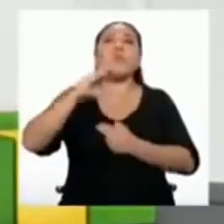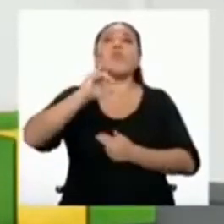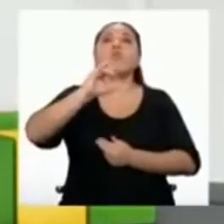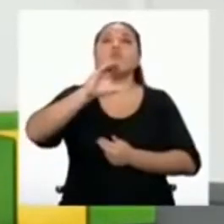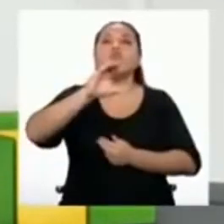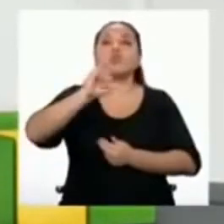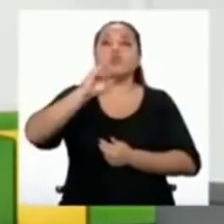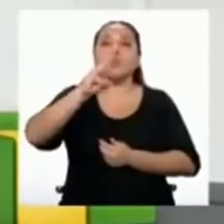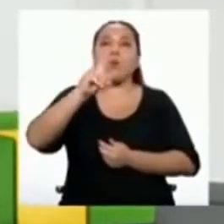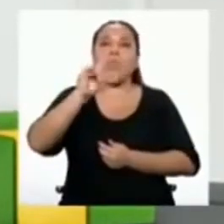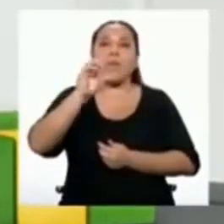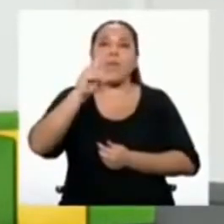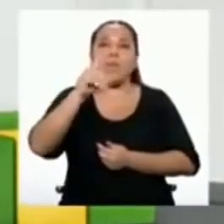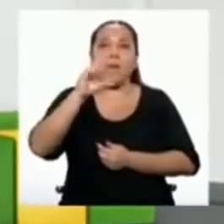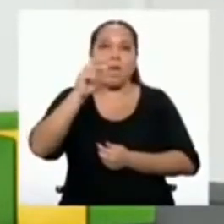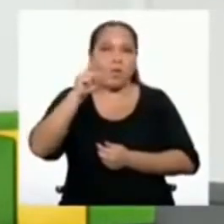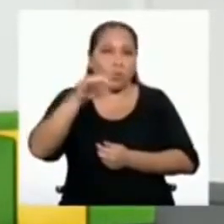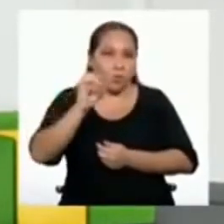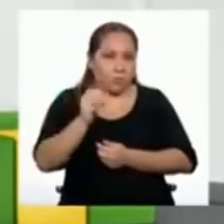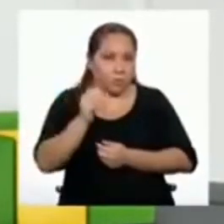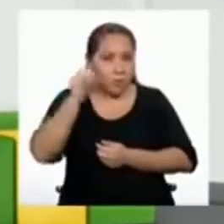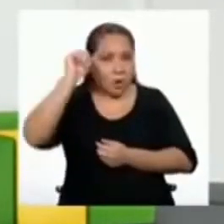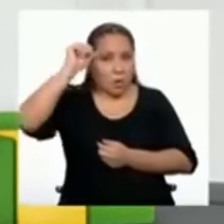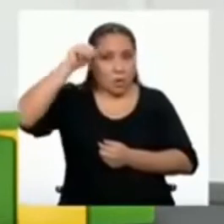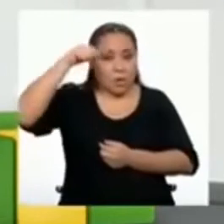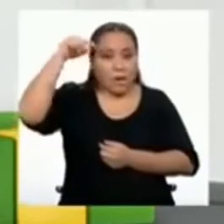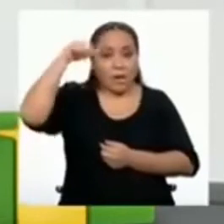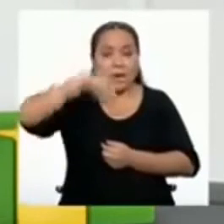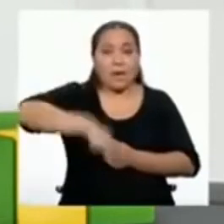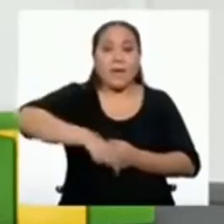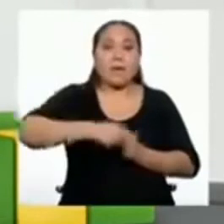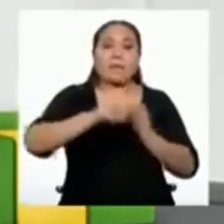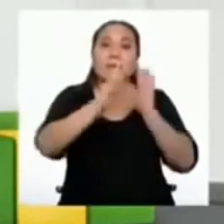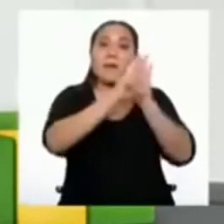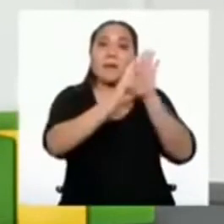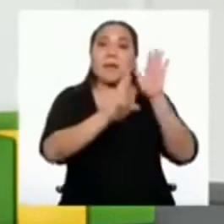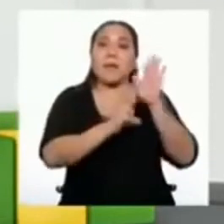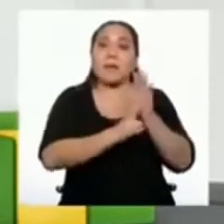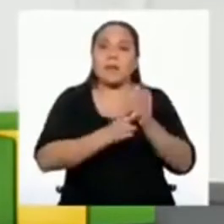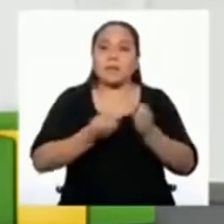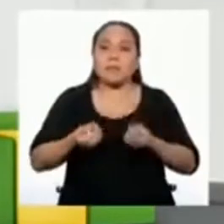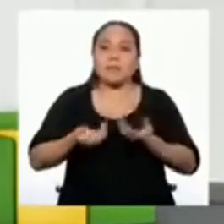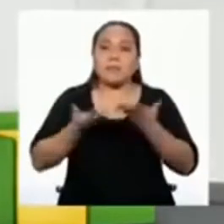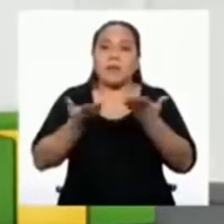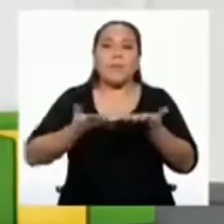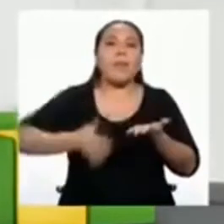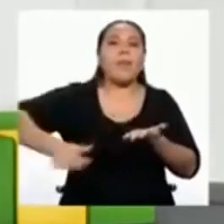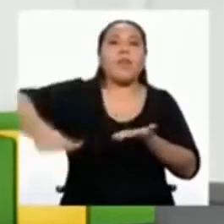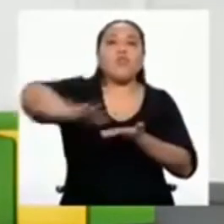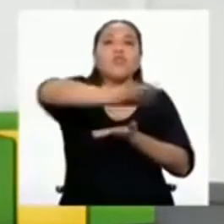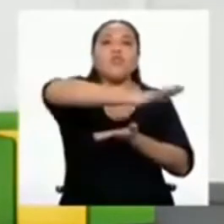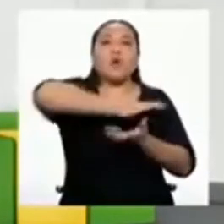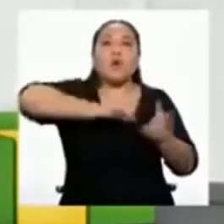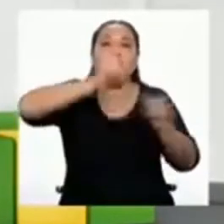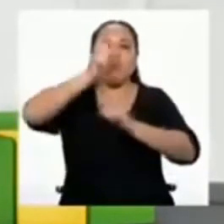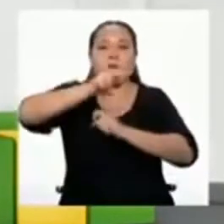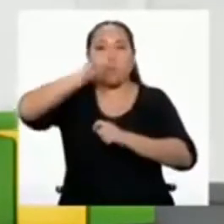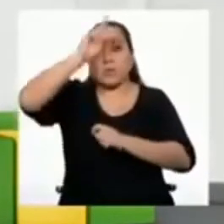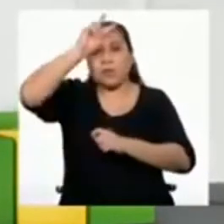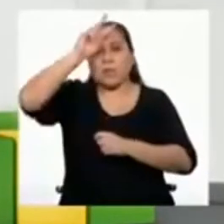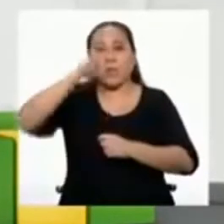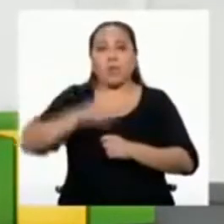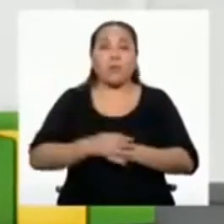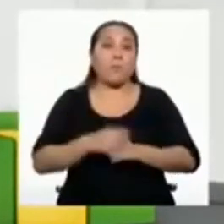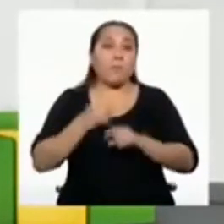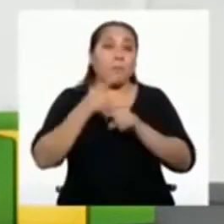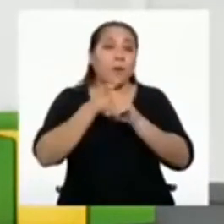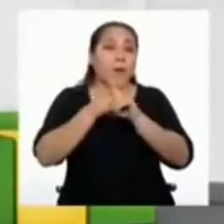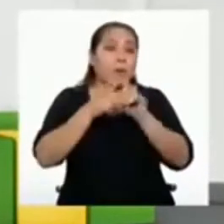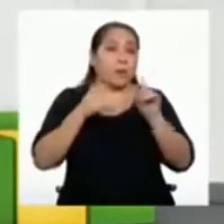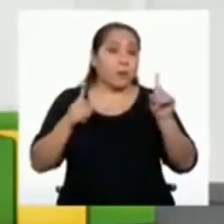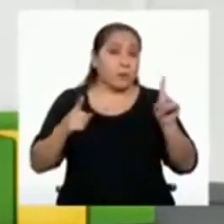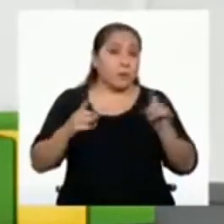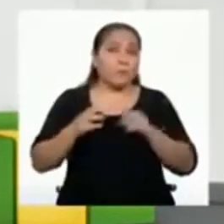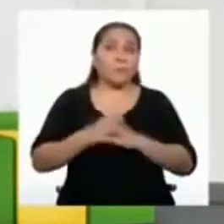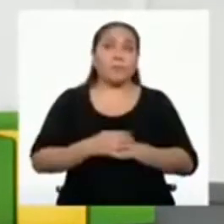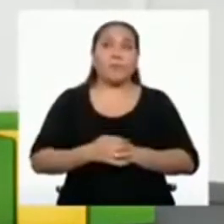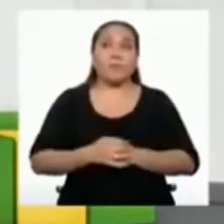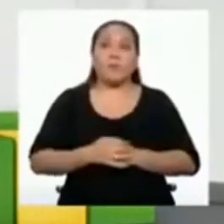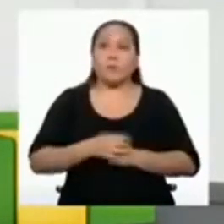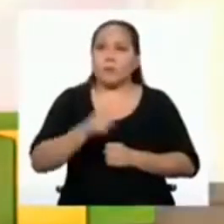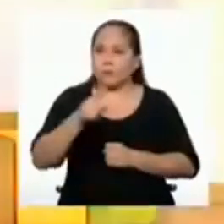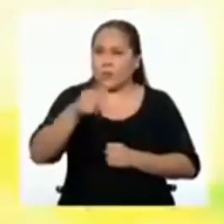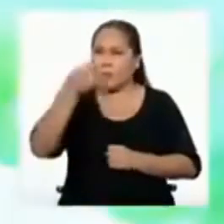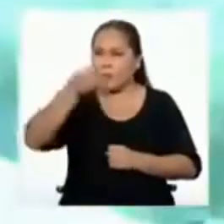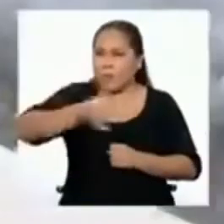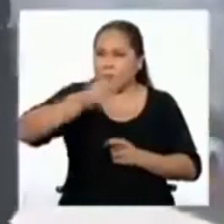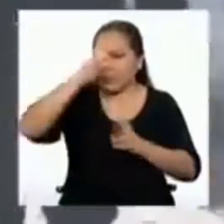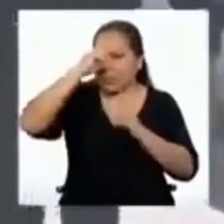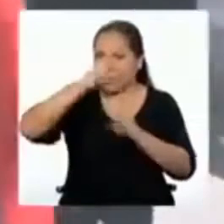ciudadanos. Notemos que estas medidas se han hecho para todas y todos los ciudadanos del Perú. Sin embargo, ¿se han estado